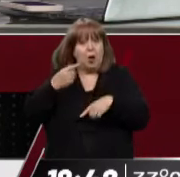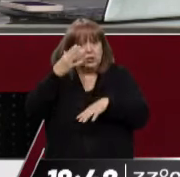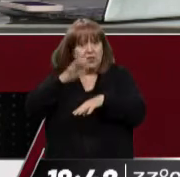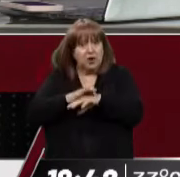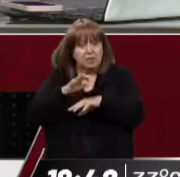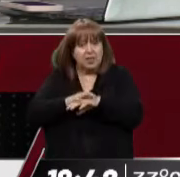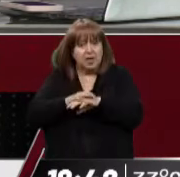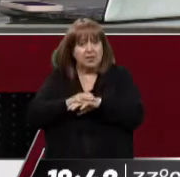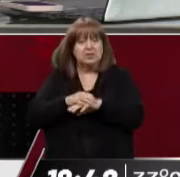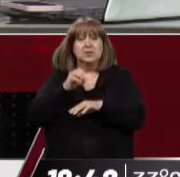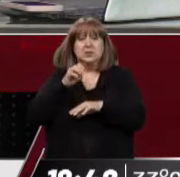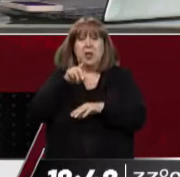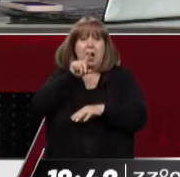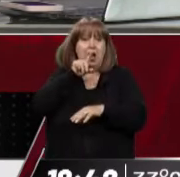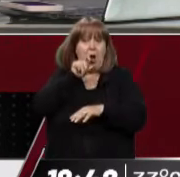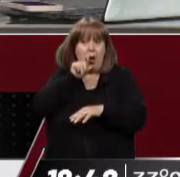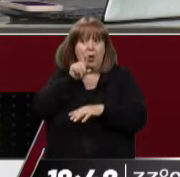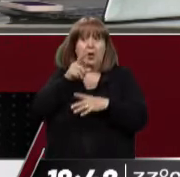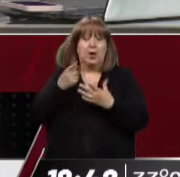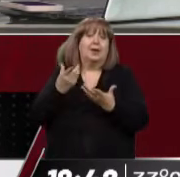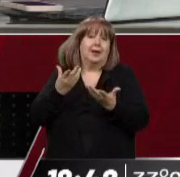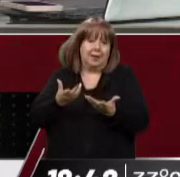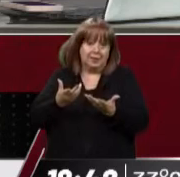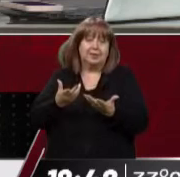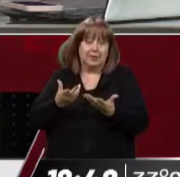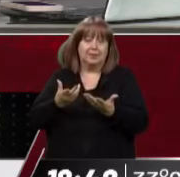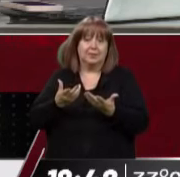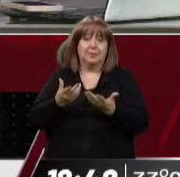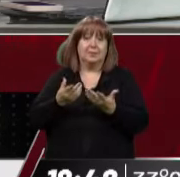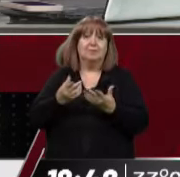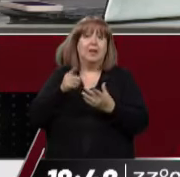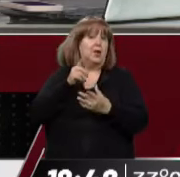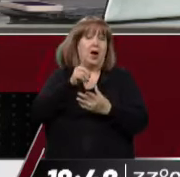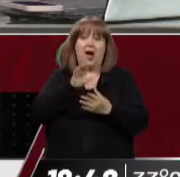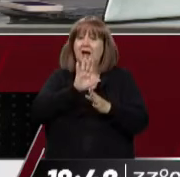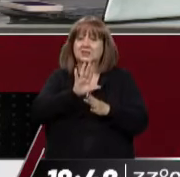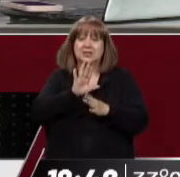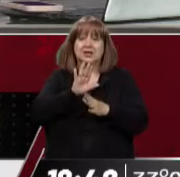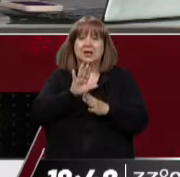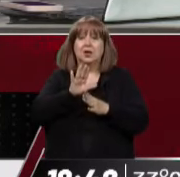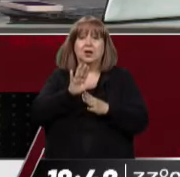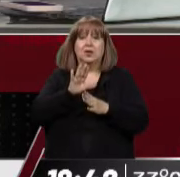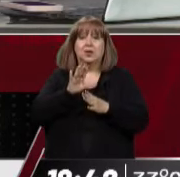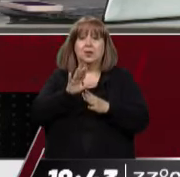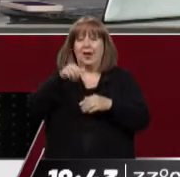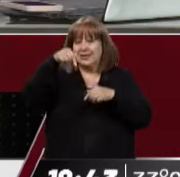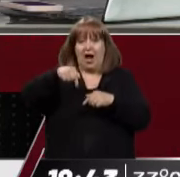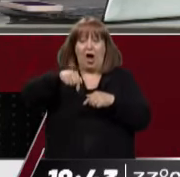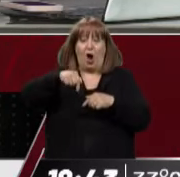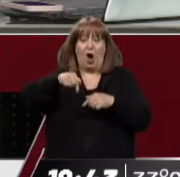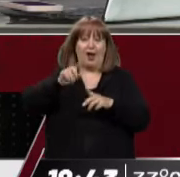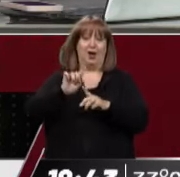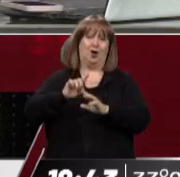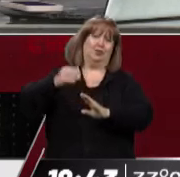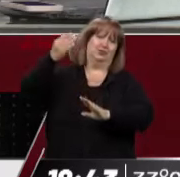Para no alarmar innecesariamente, pero bueno, es más frecuente de lo que uno creía. Claro, es muy frecuente y es de hace mucho tiempo, o